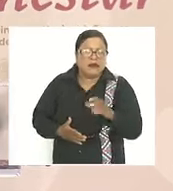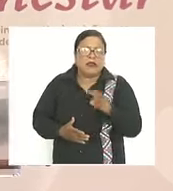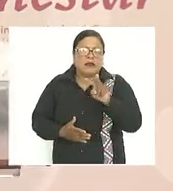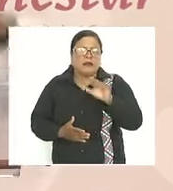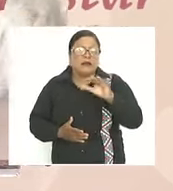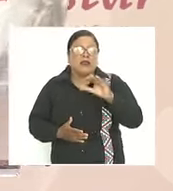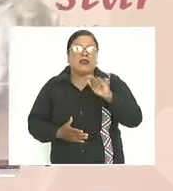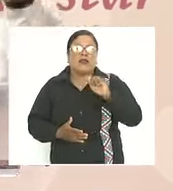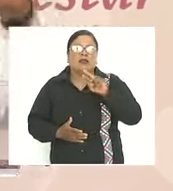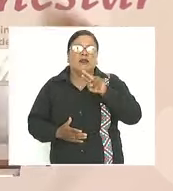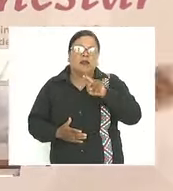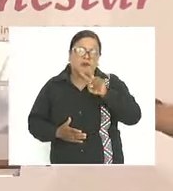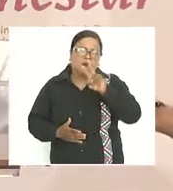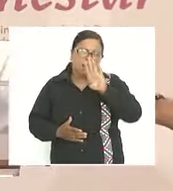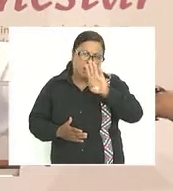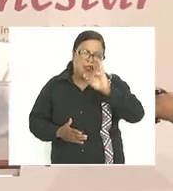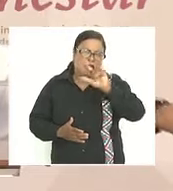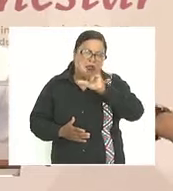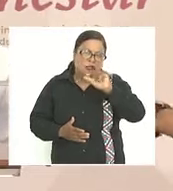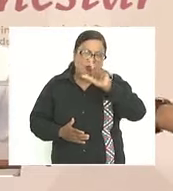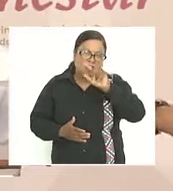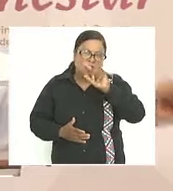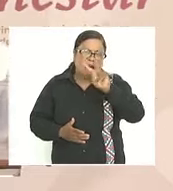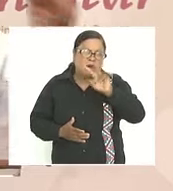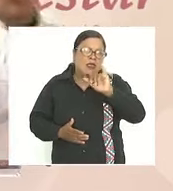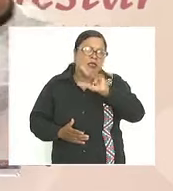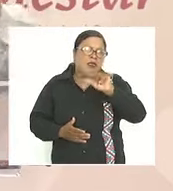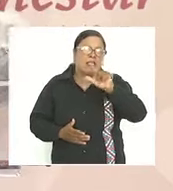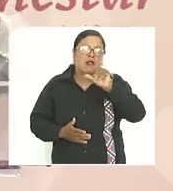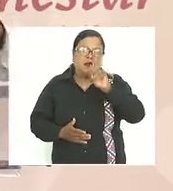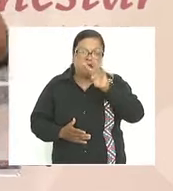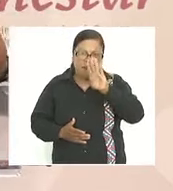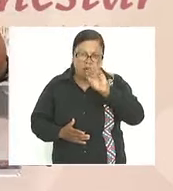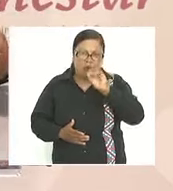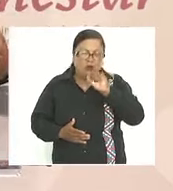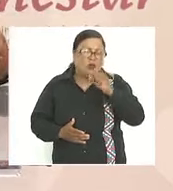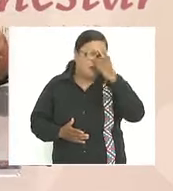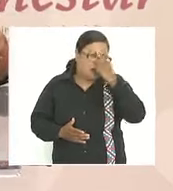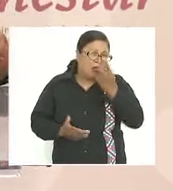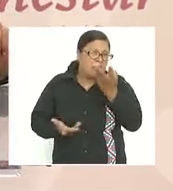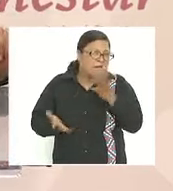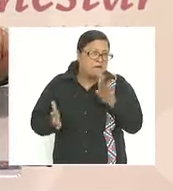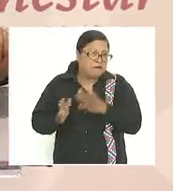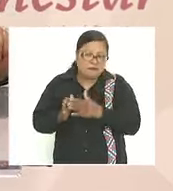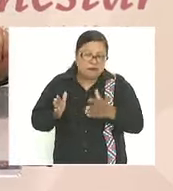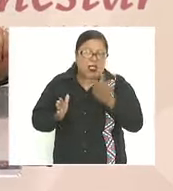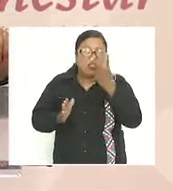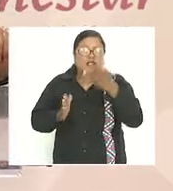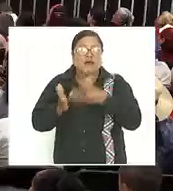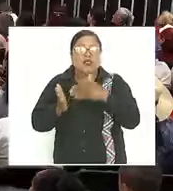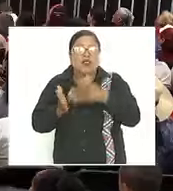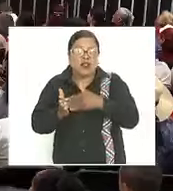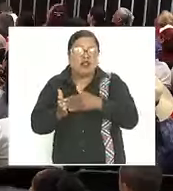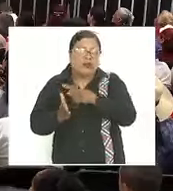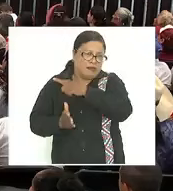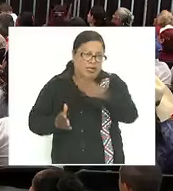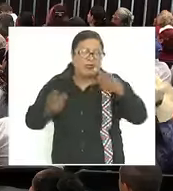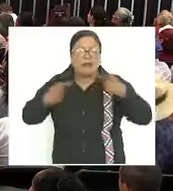Villalobos un millón de toneladas para dos millones de productores